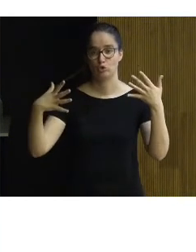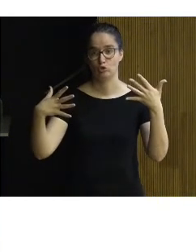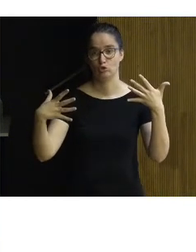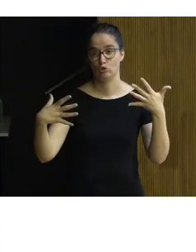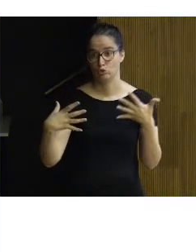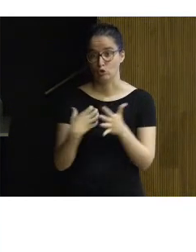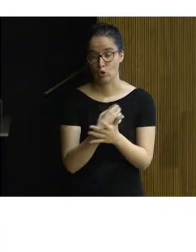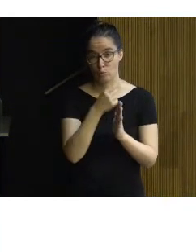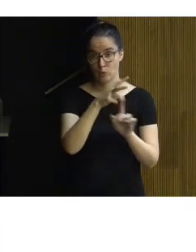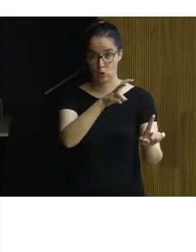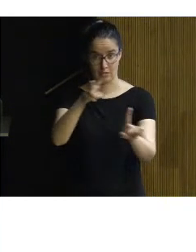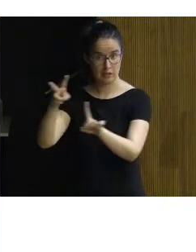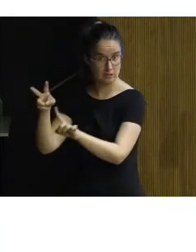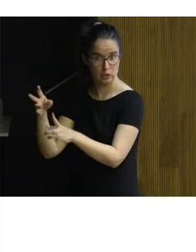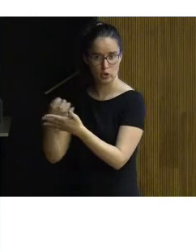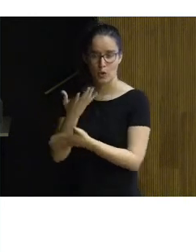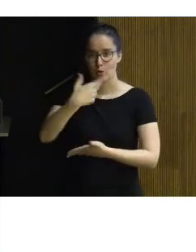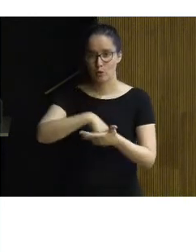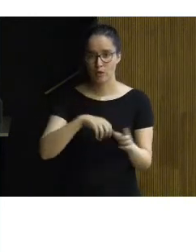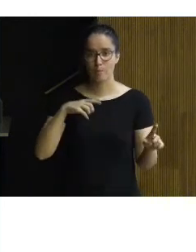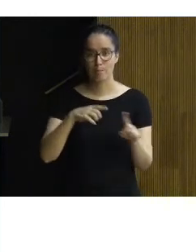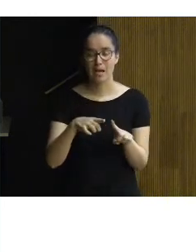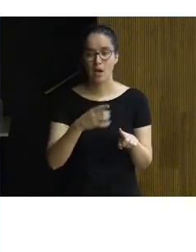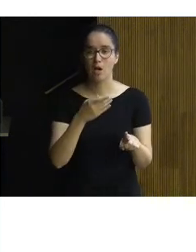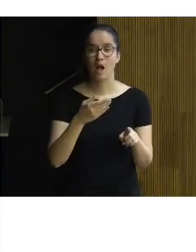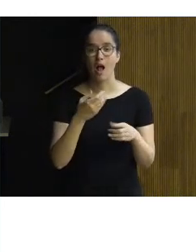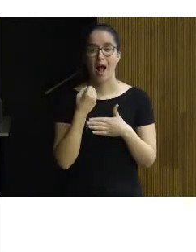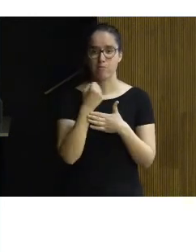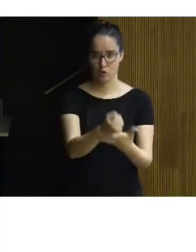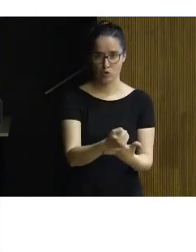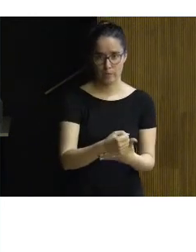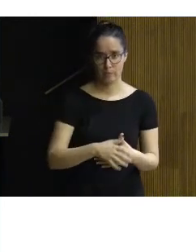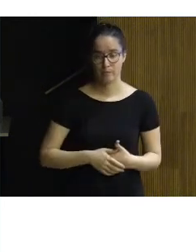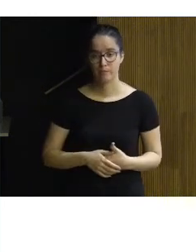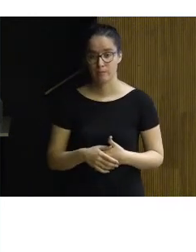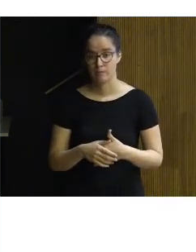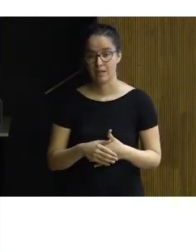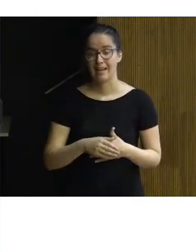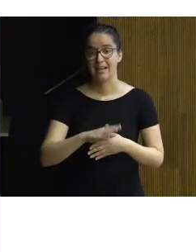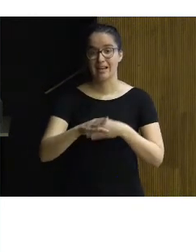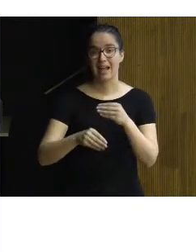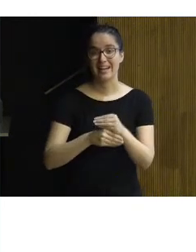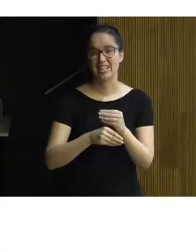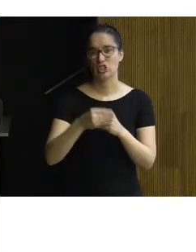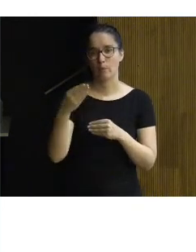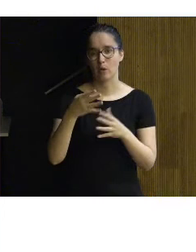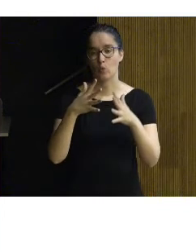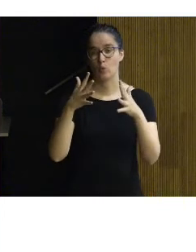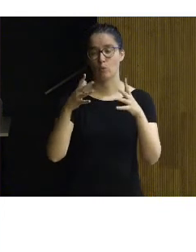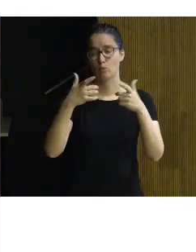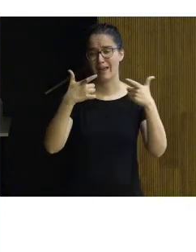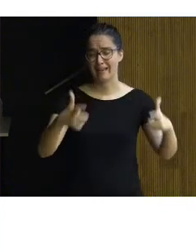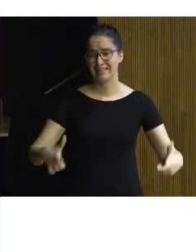puntos de vista para que sirviesen como una herramienta de apoyo. El anejo D es un esquema de procesos que